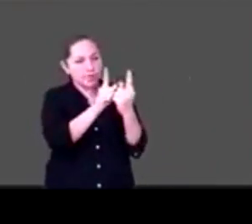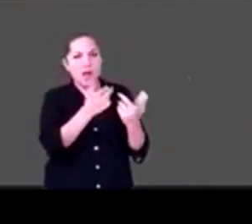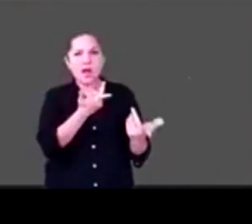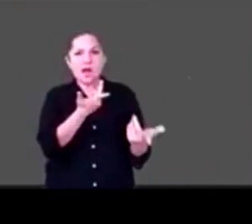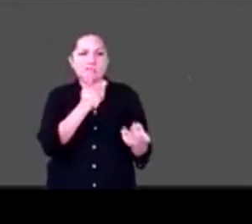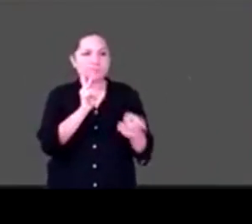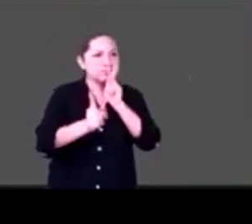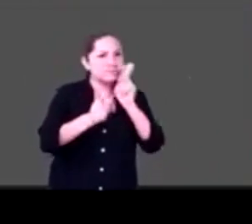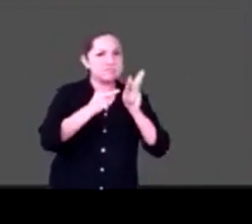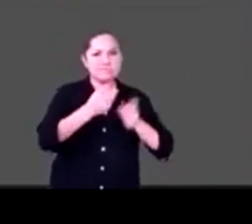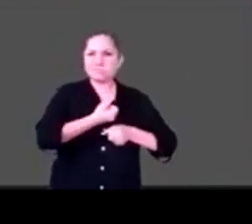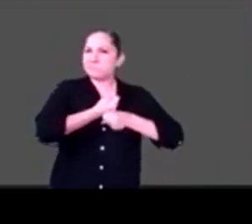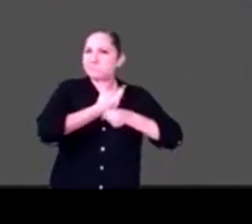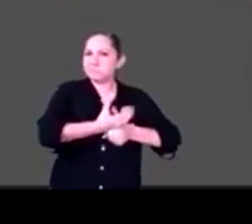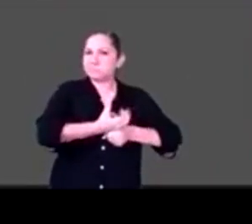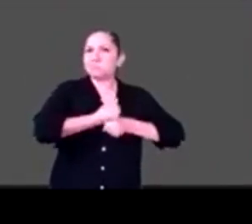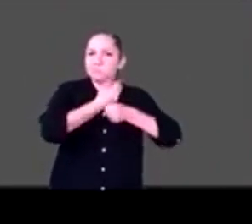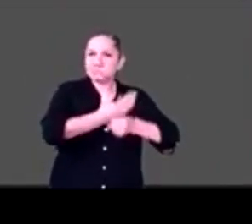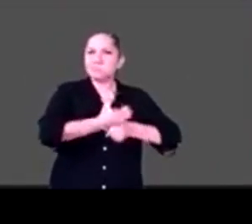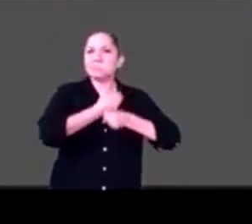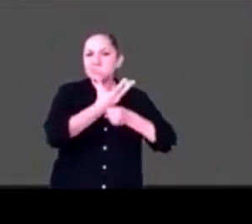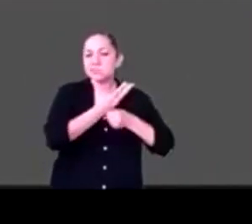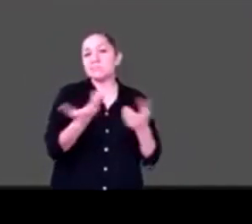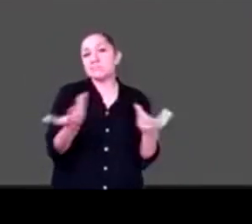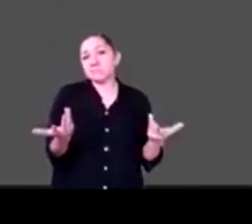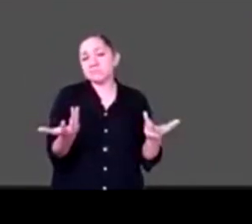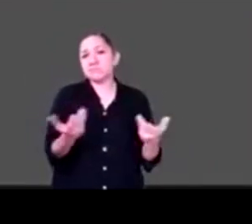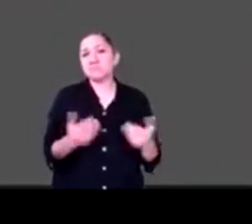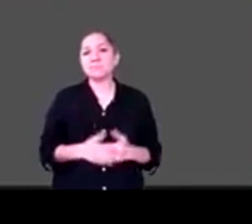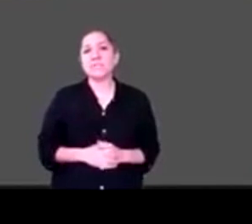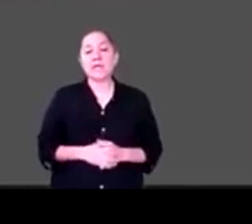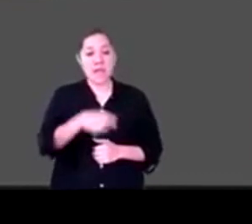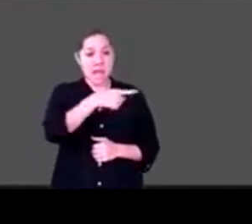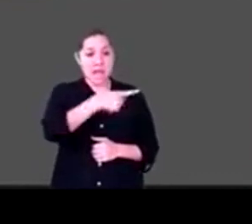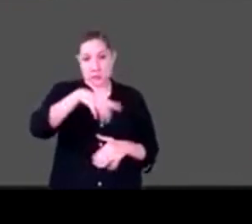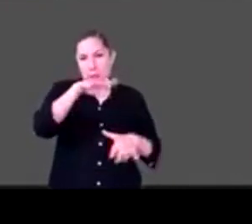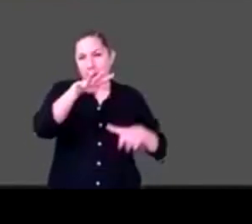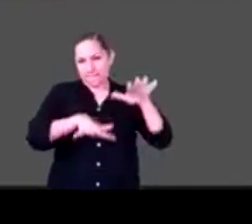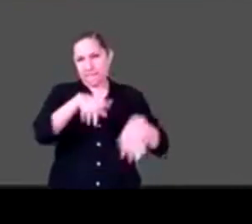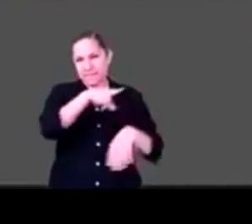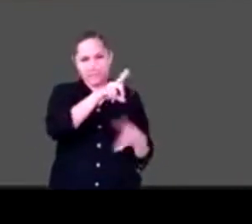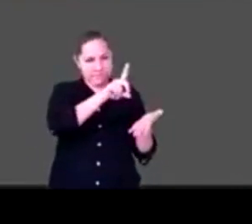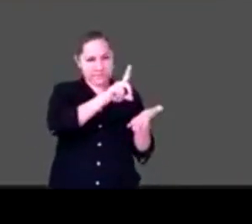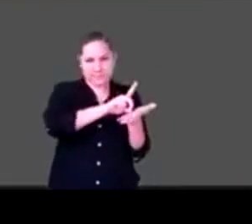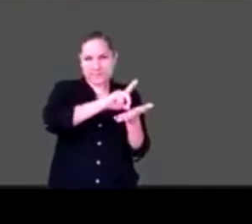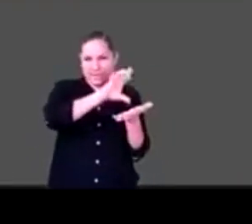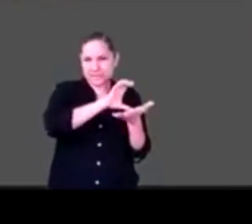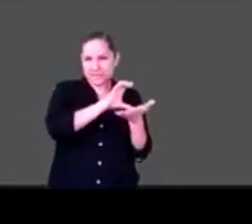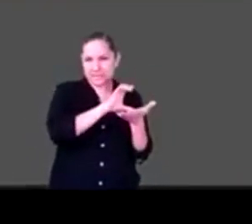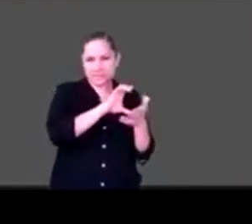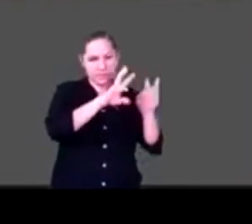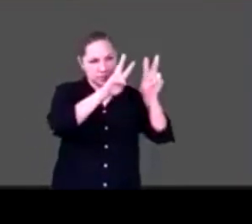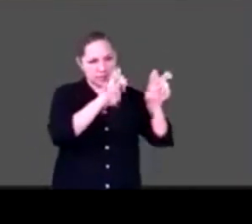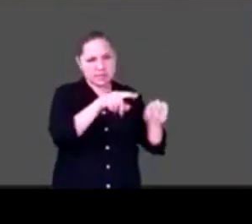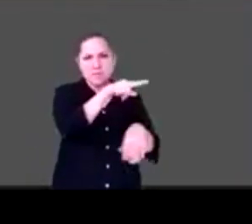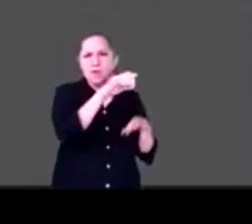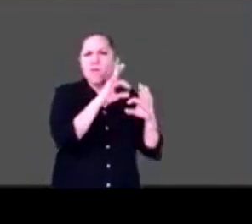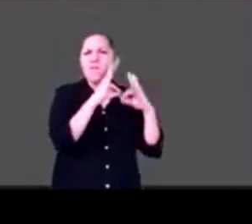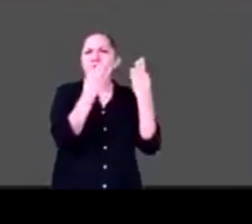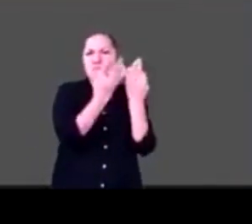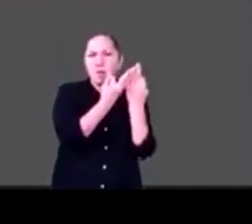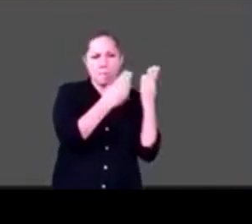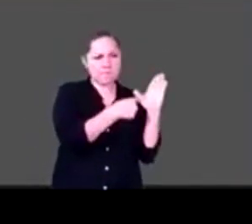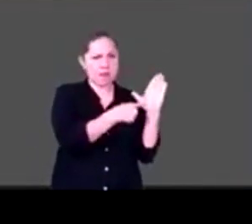la discapacidad que vienen en empaques muy feos y creo que de los regalos que